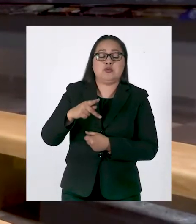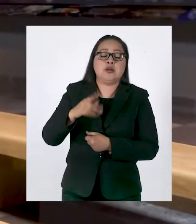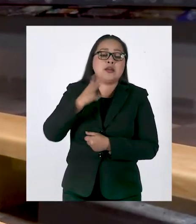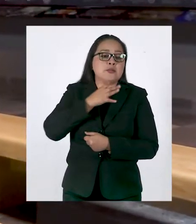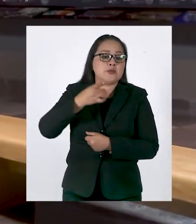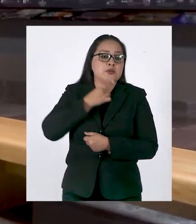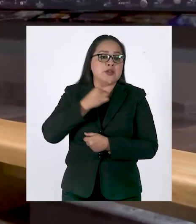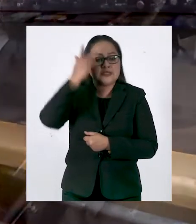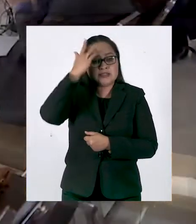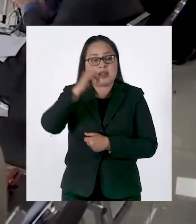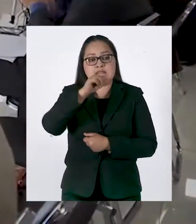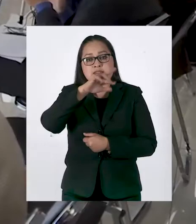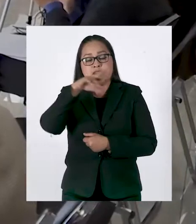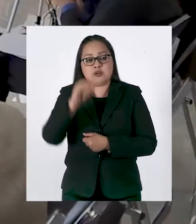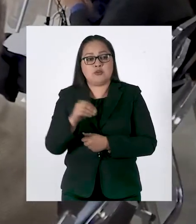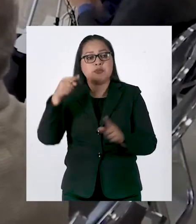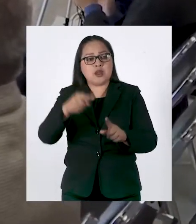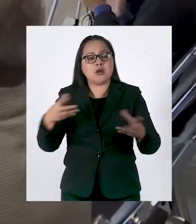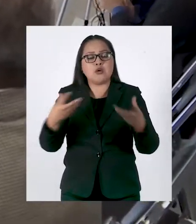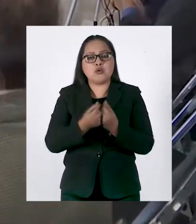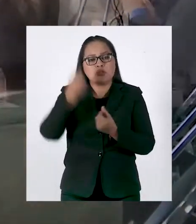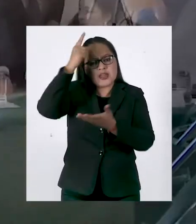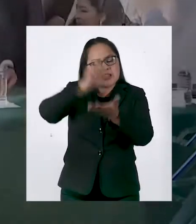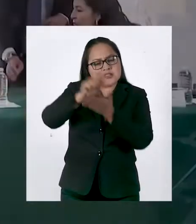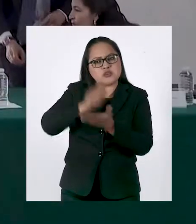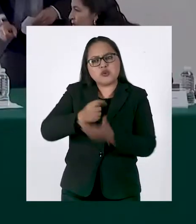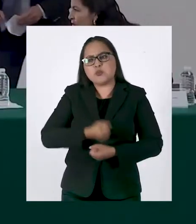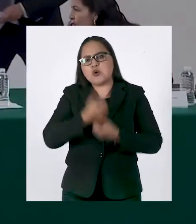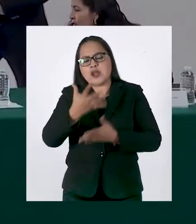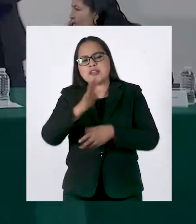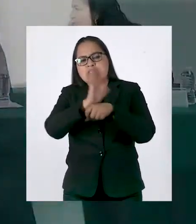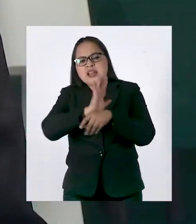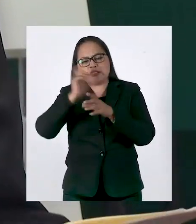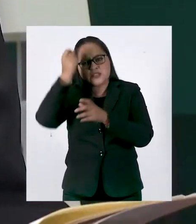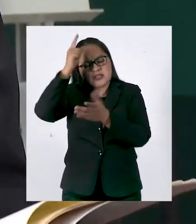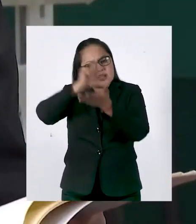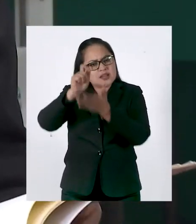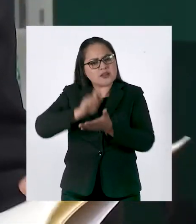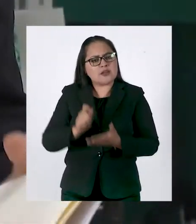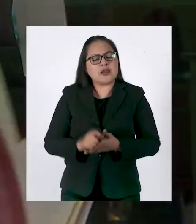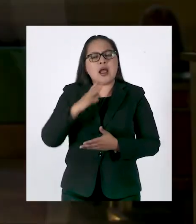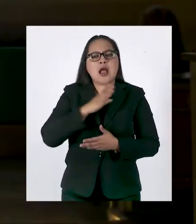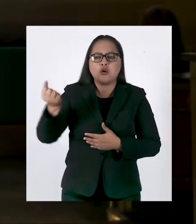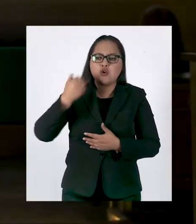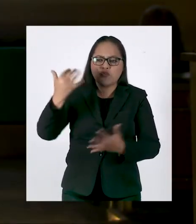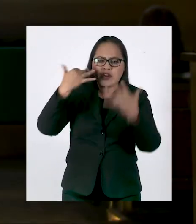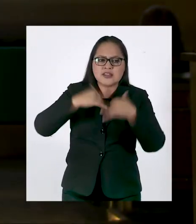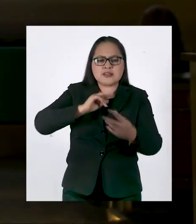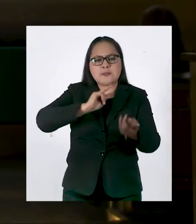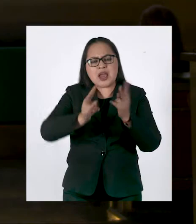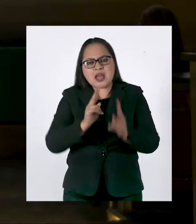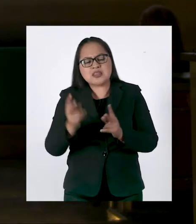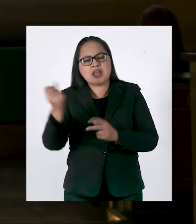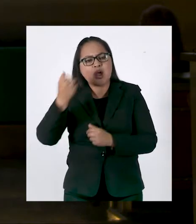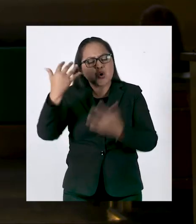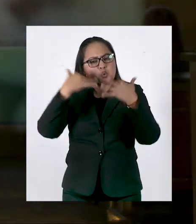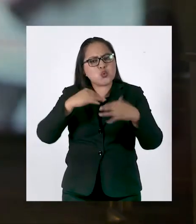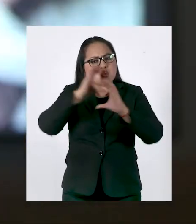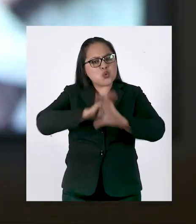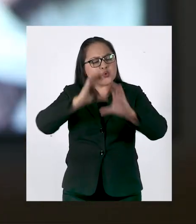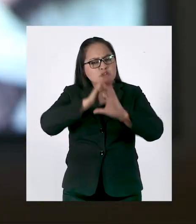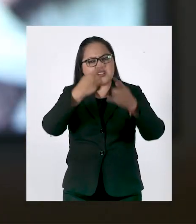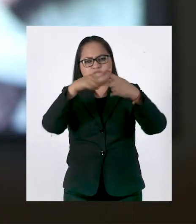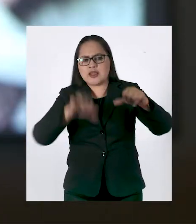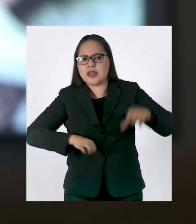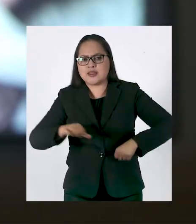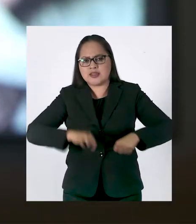Aquí, en esta biblioteca, se reúnen artistas, escritores, poetas, cineastas que ofrecen conferencias, conversatorios, exposiciones,